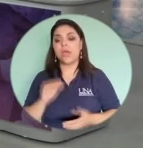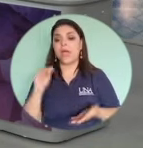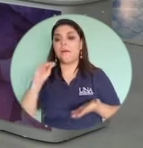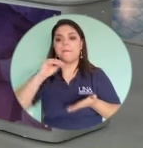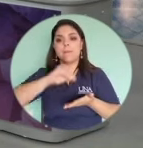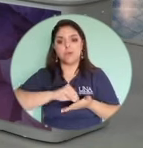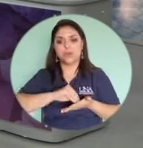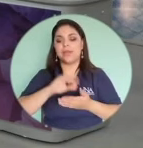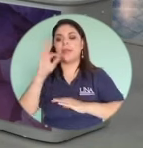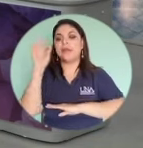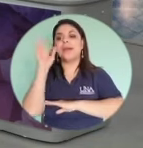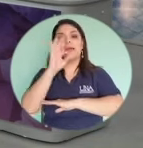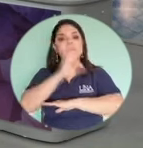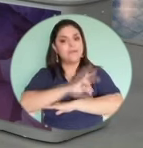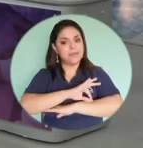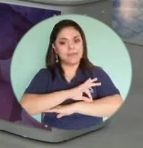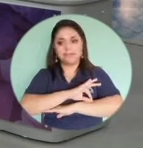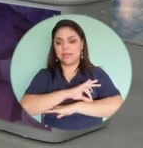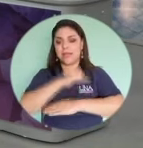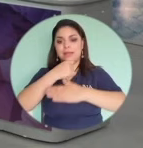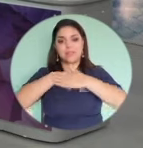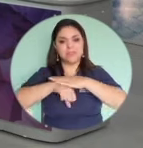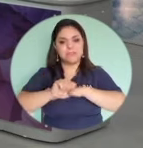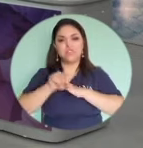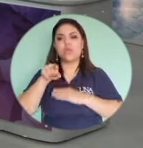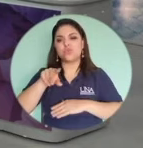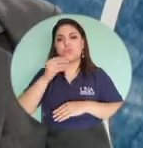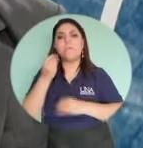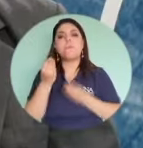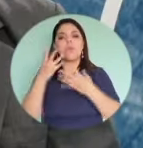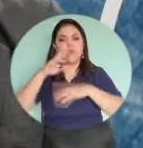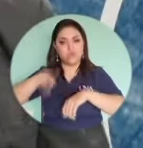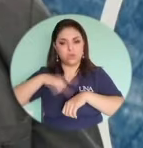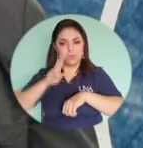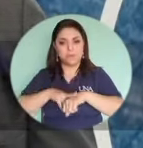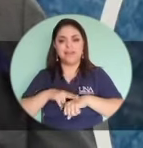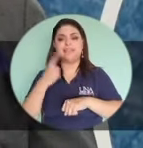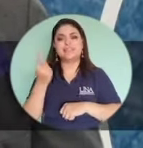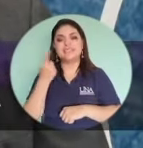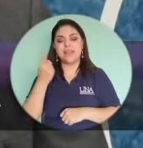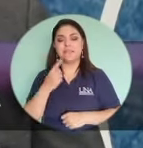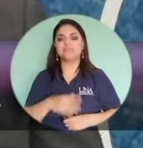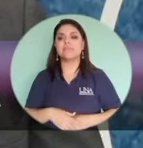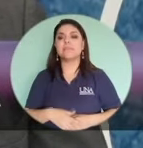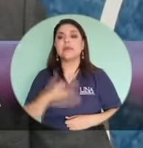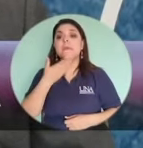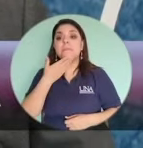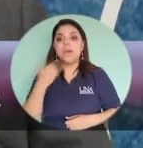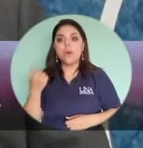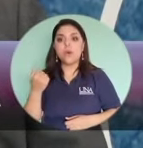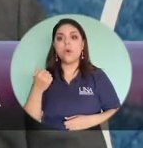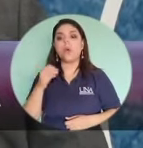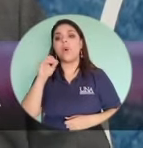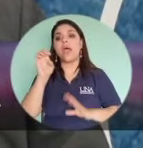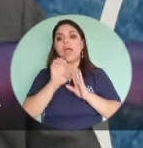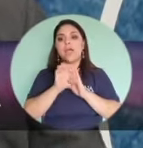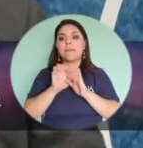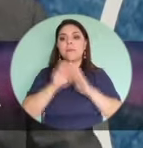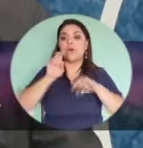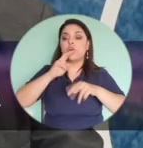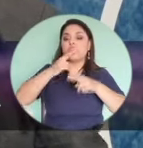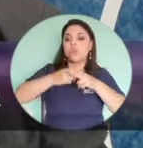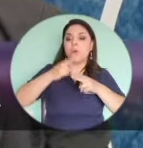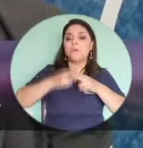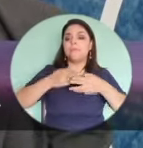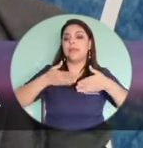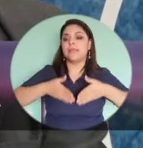que eso es muy común que se ponga la fecha la fecha de nacimiento se pone dentro de la clave el nombre del hijo